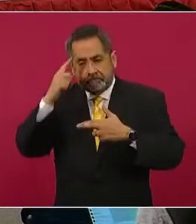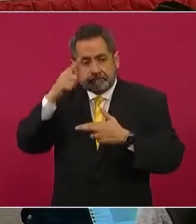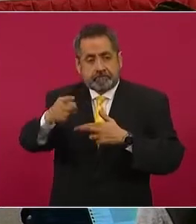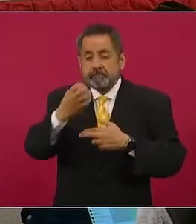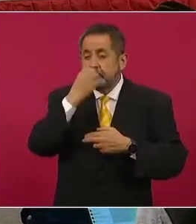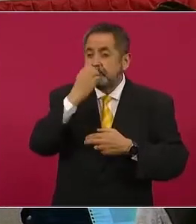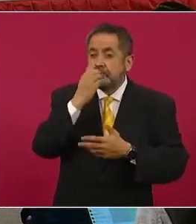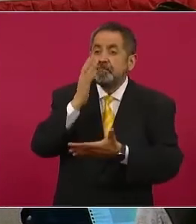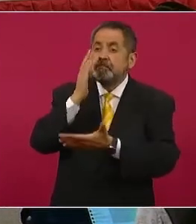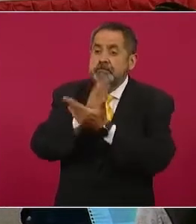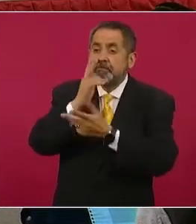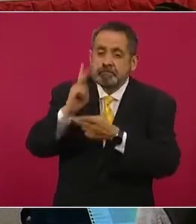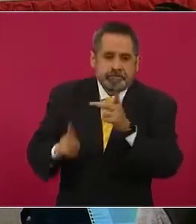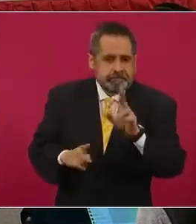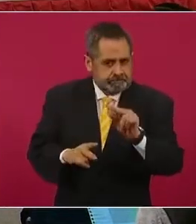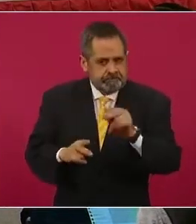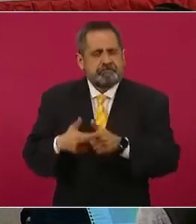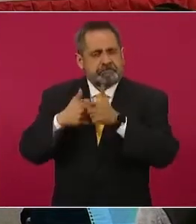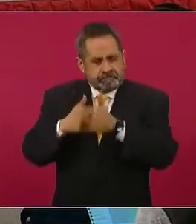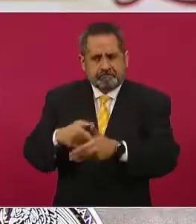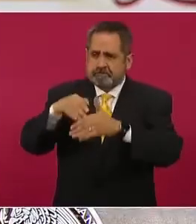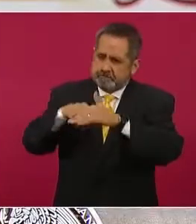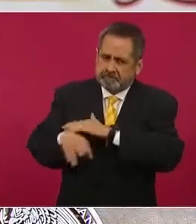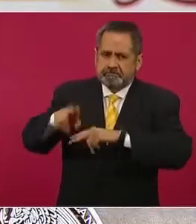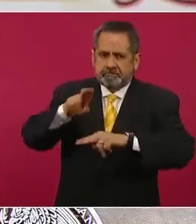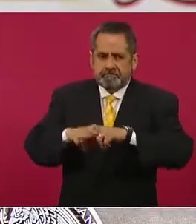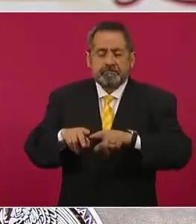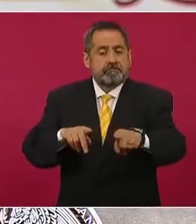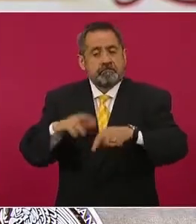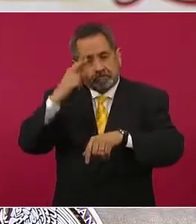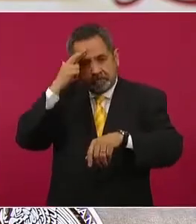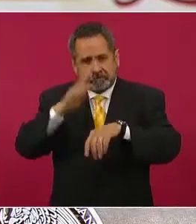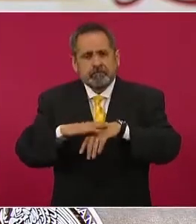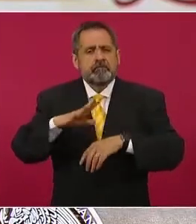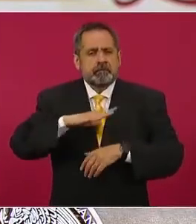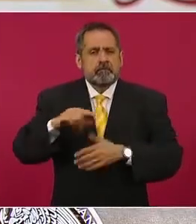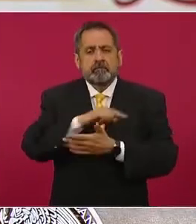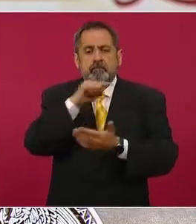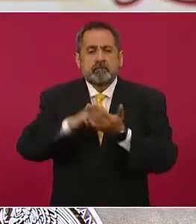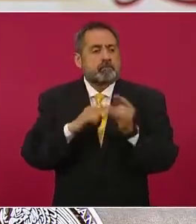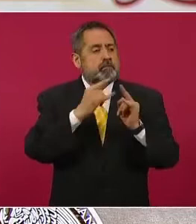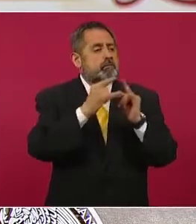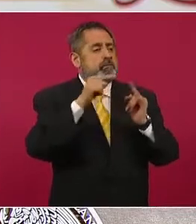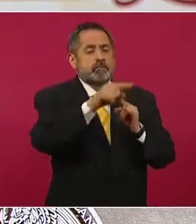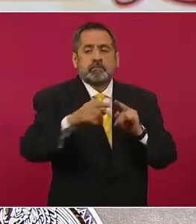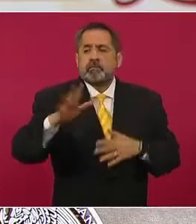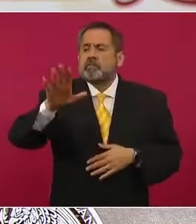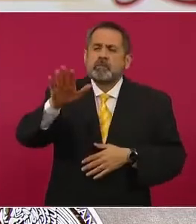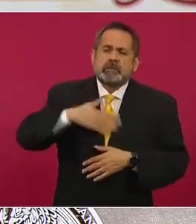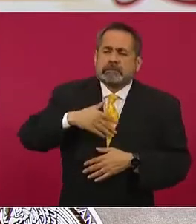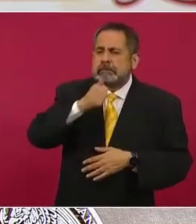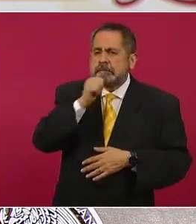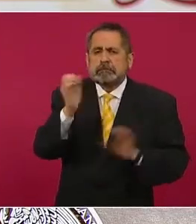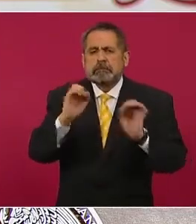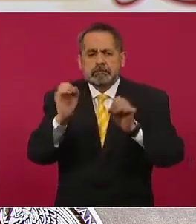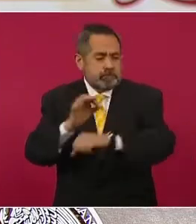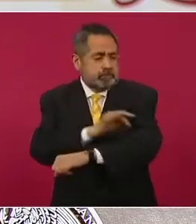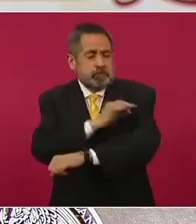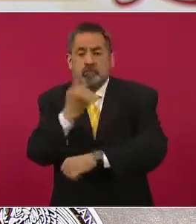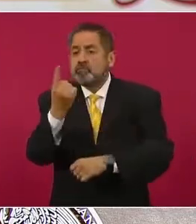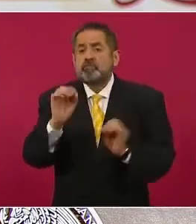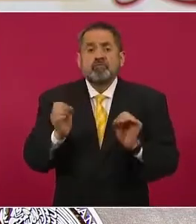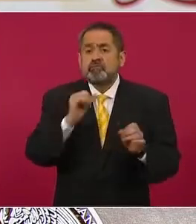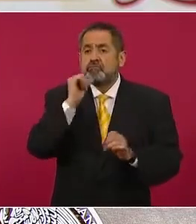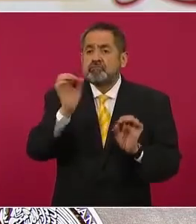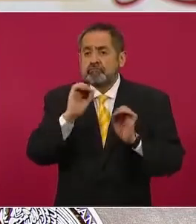no se detenga. También recordarle a toda la ciudadanía que contamos con puestos para rezagados, para aquellos que les haga falta su primera